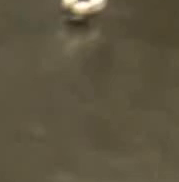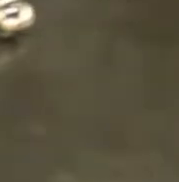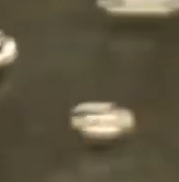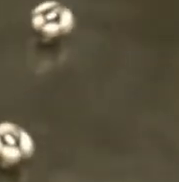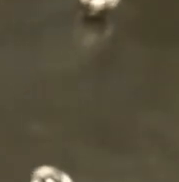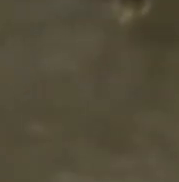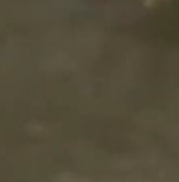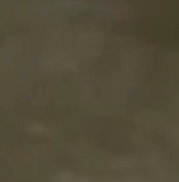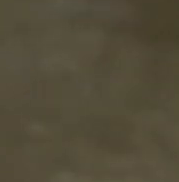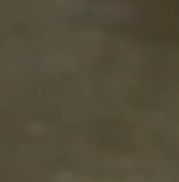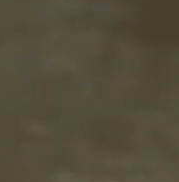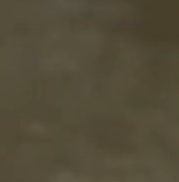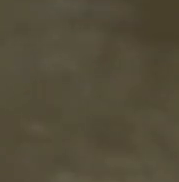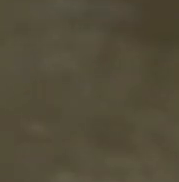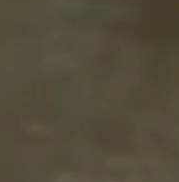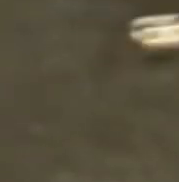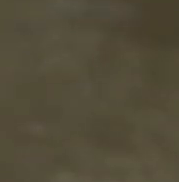¿Qué